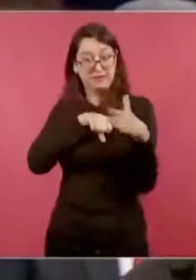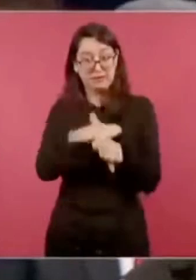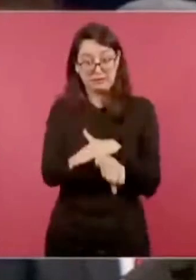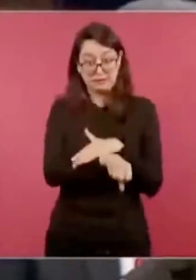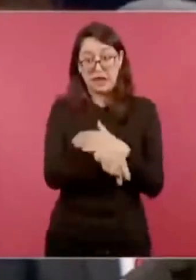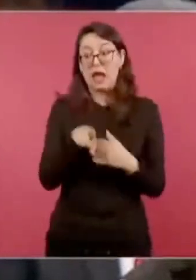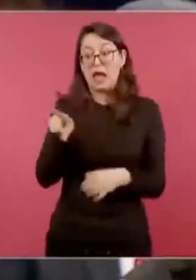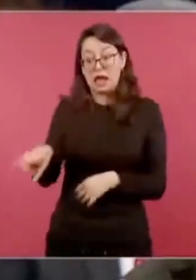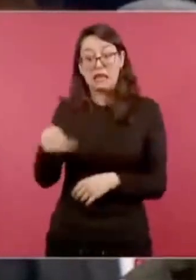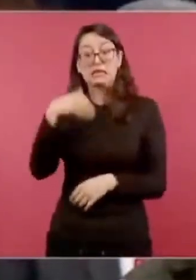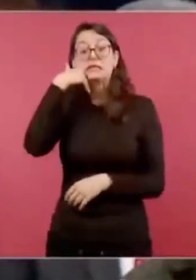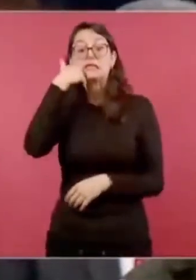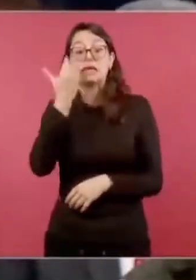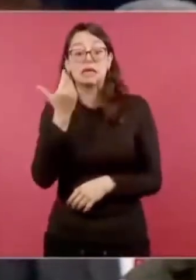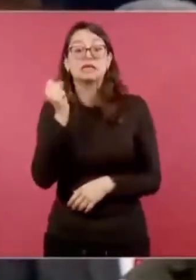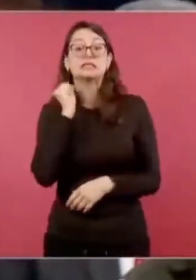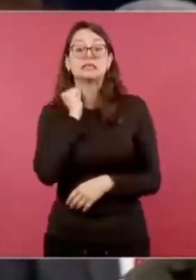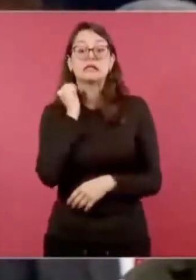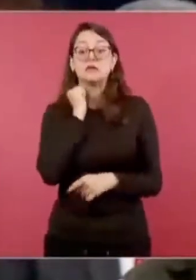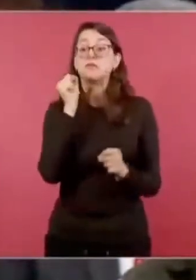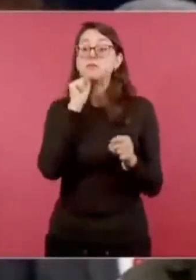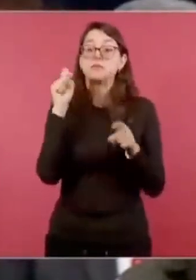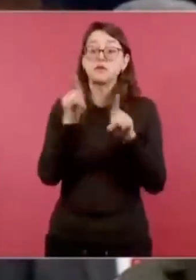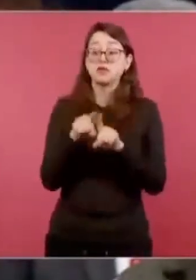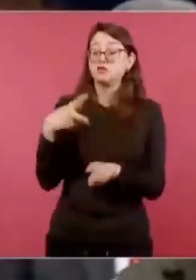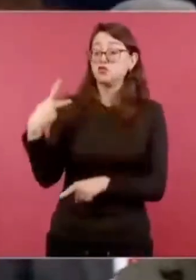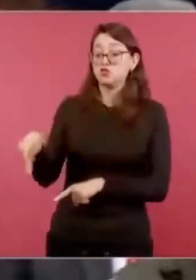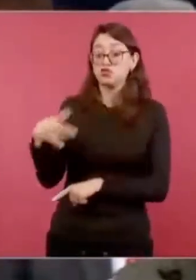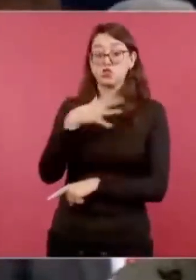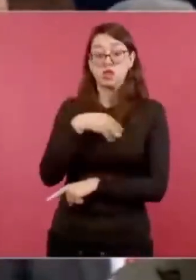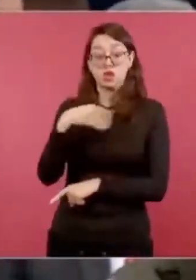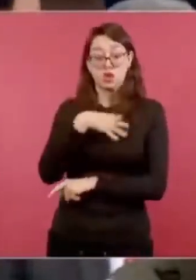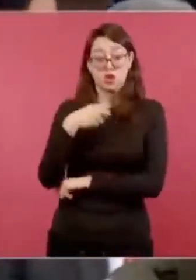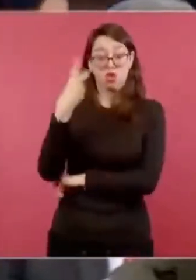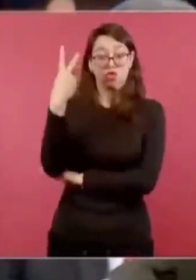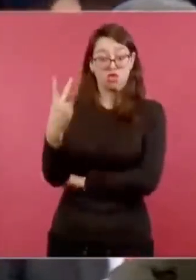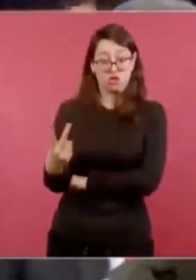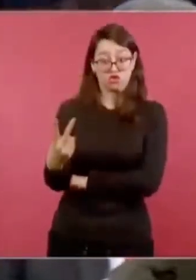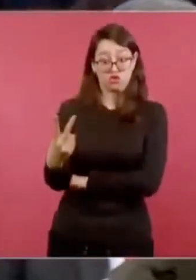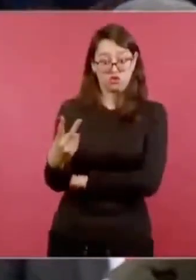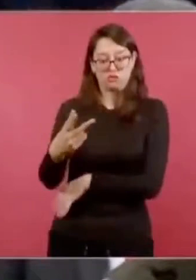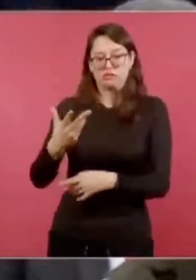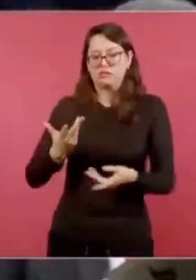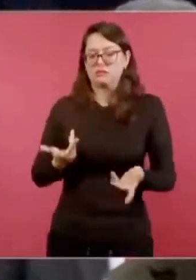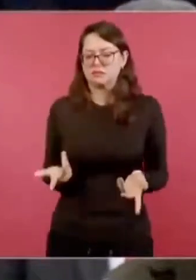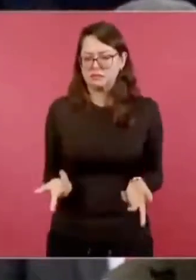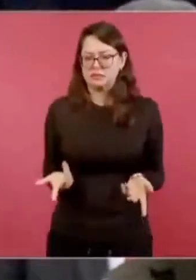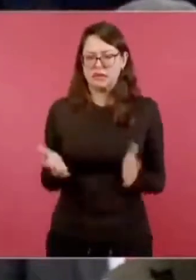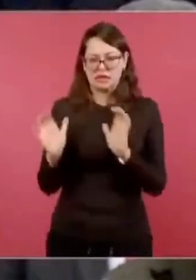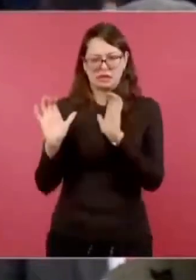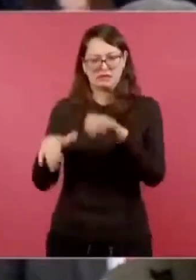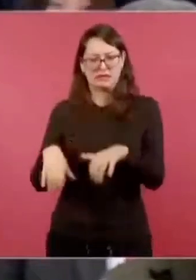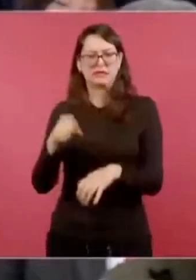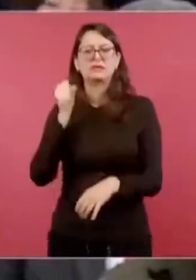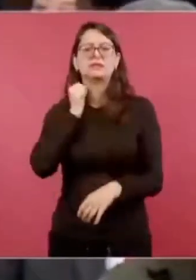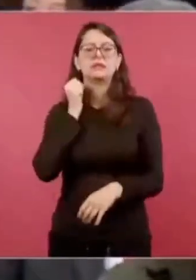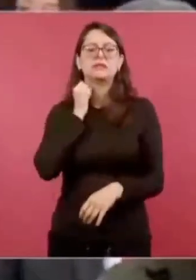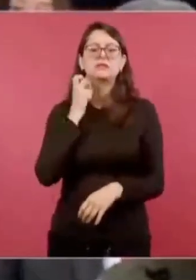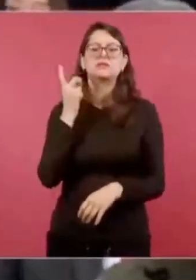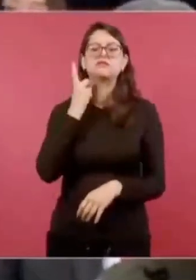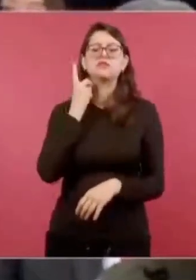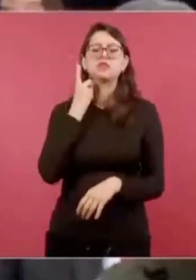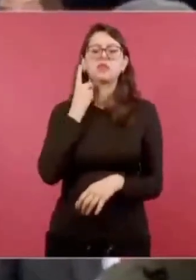es candidato a la diputación local por la vía plurinominal. Sería importante saber si es verdad que existen